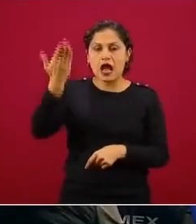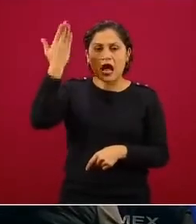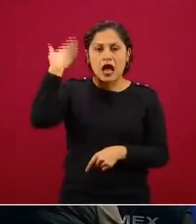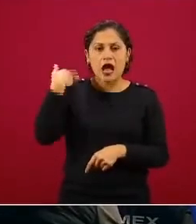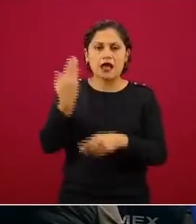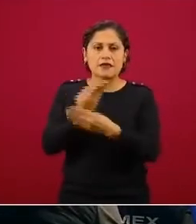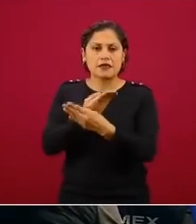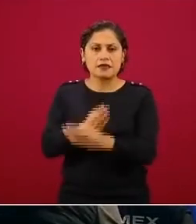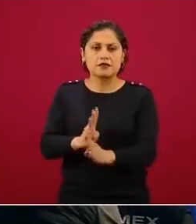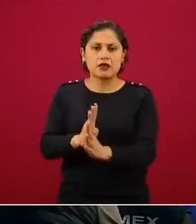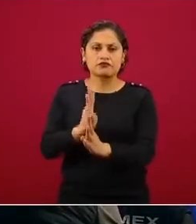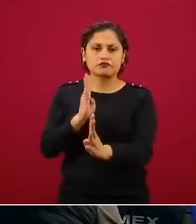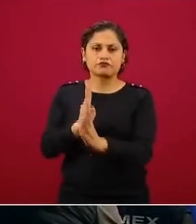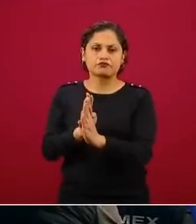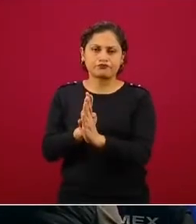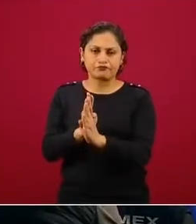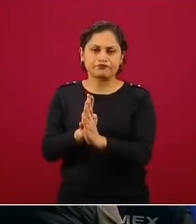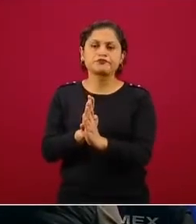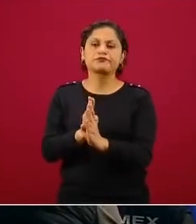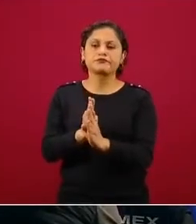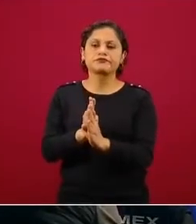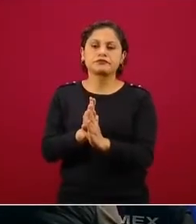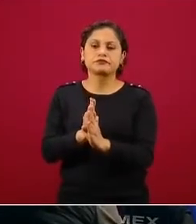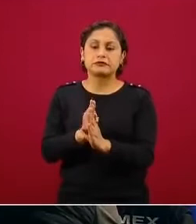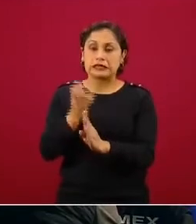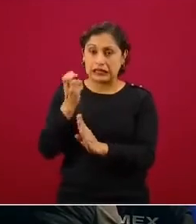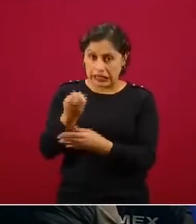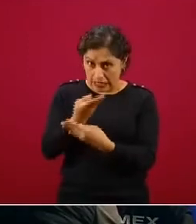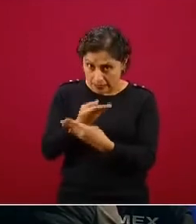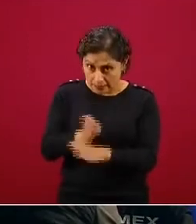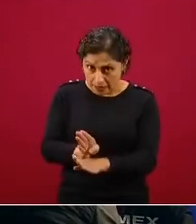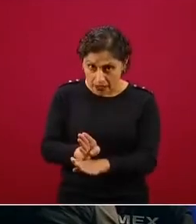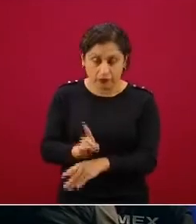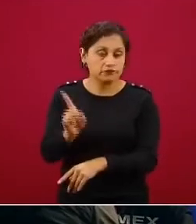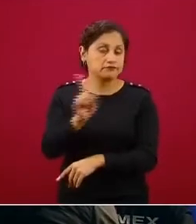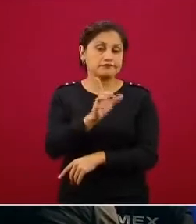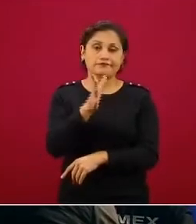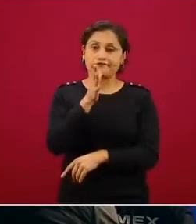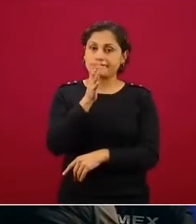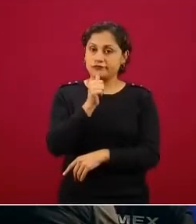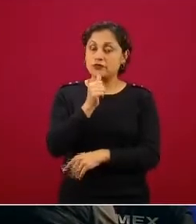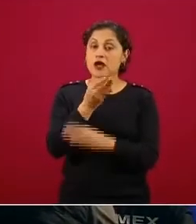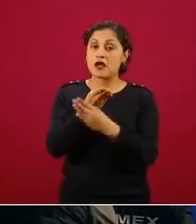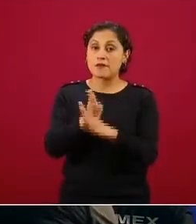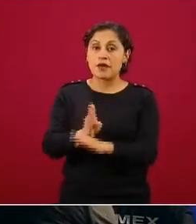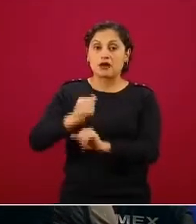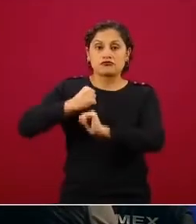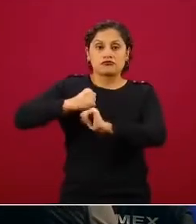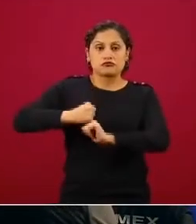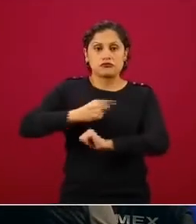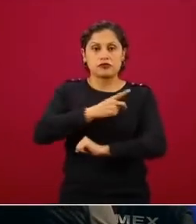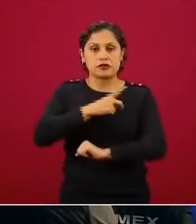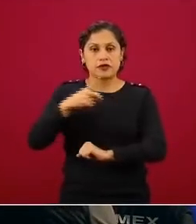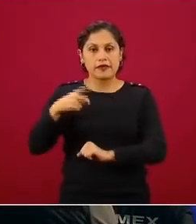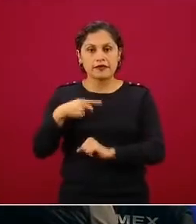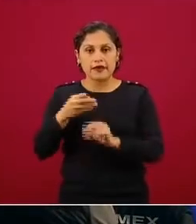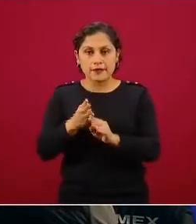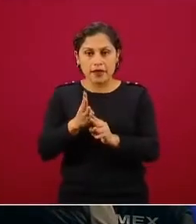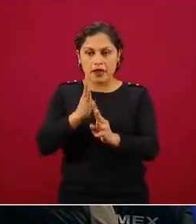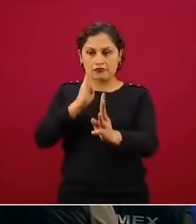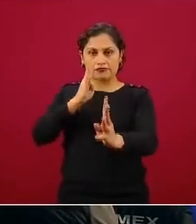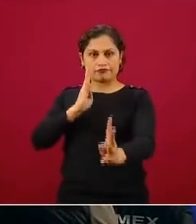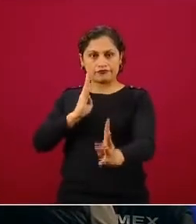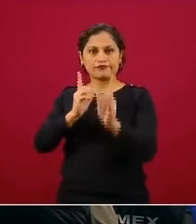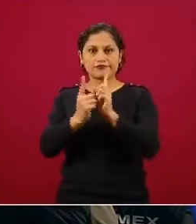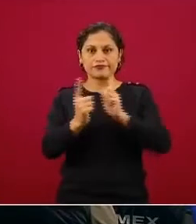y esto ya no debe de ocurrir. Un banco debe de garantizar que las filas puedan tener estas señalizaciones que